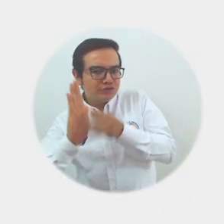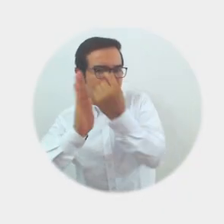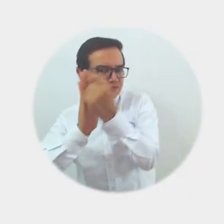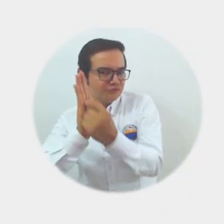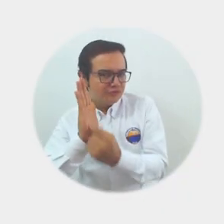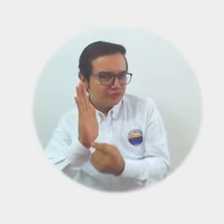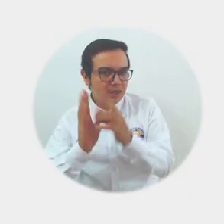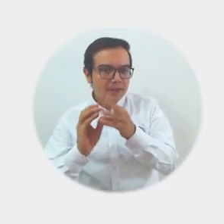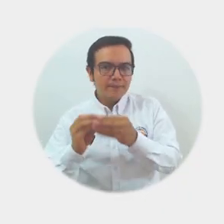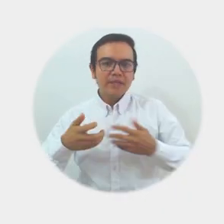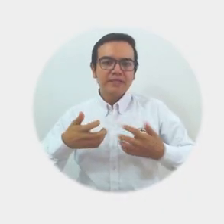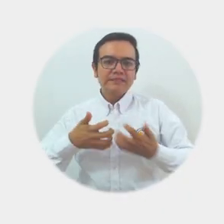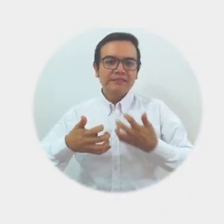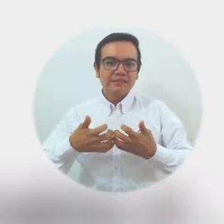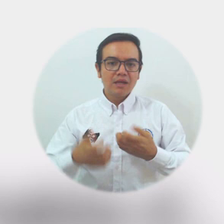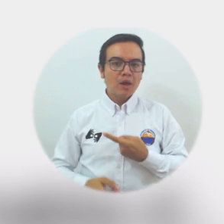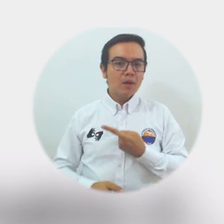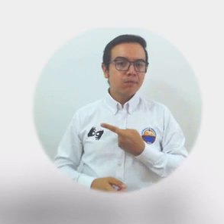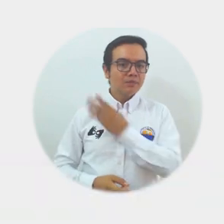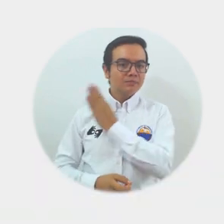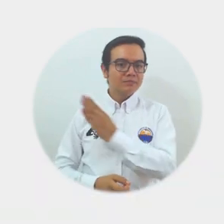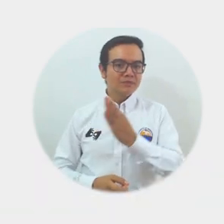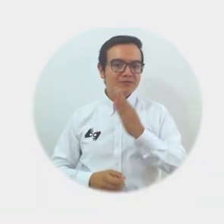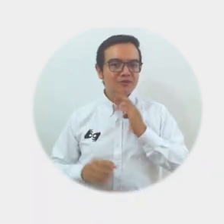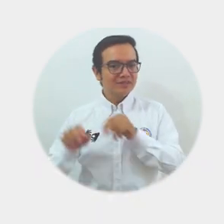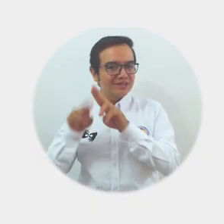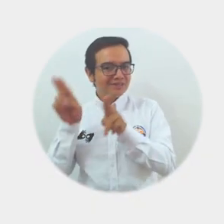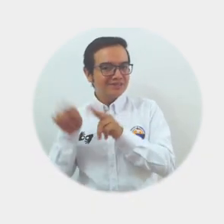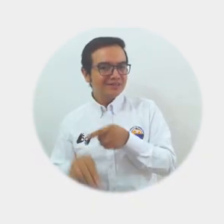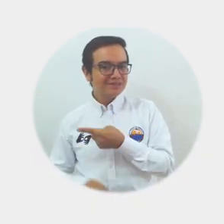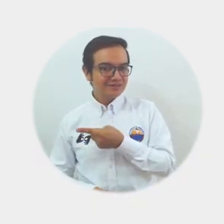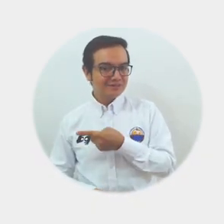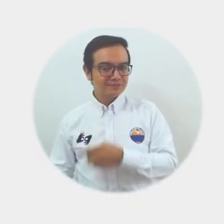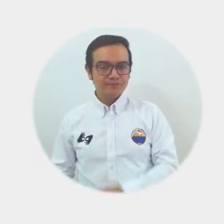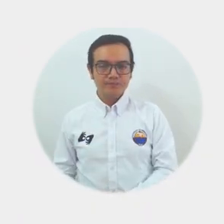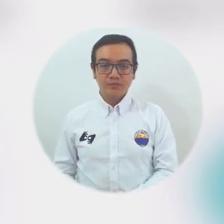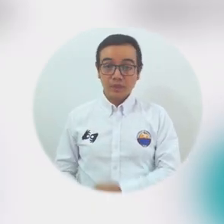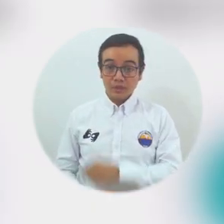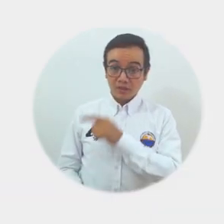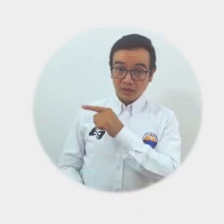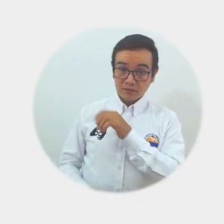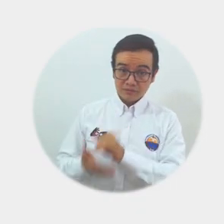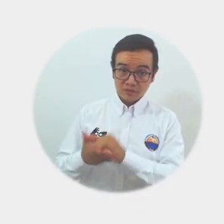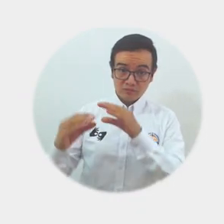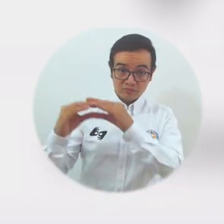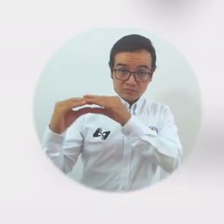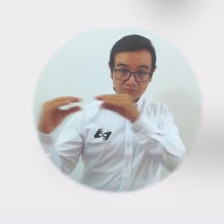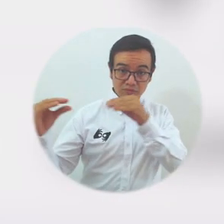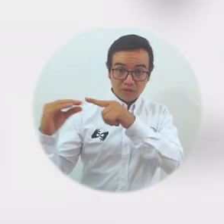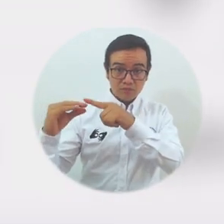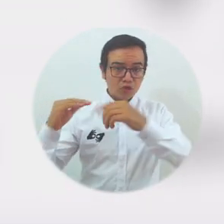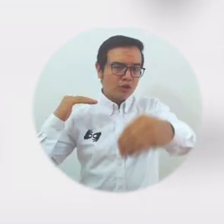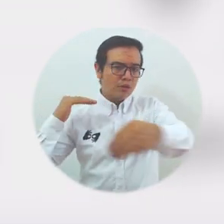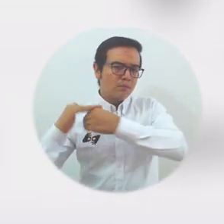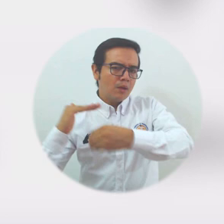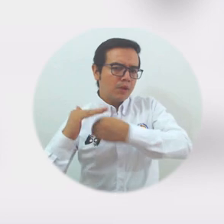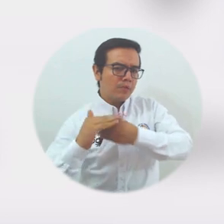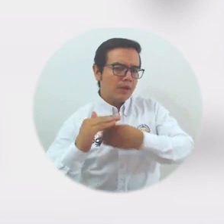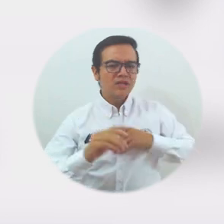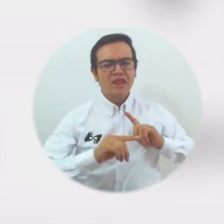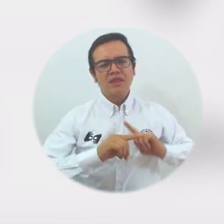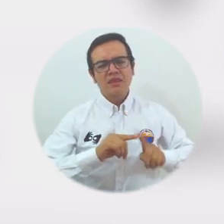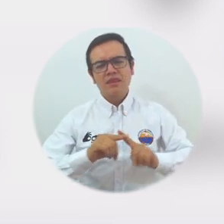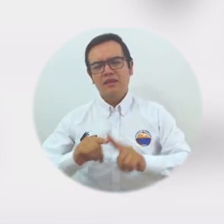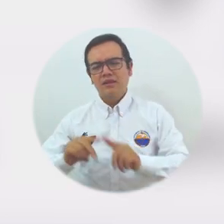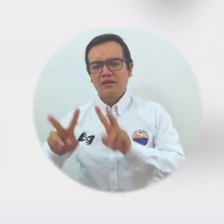concisa de las bases de datos y de todo el sistema que tenemos en la biblioteca online en este momento. En la plataforma